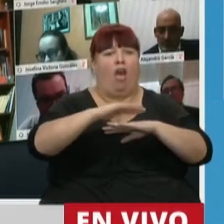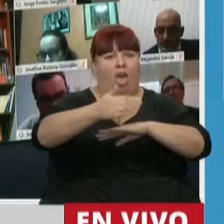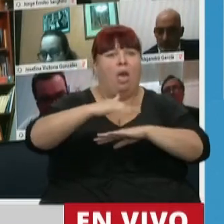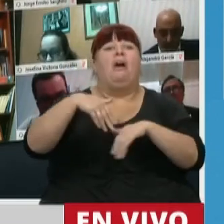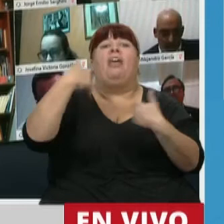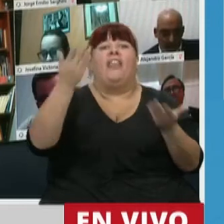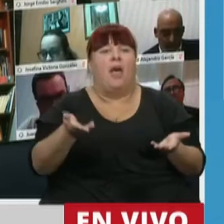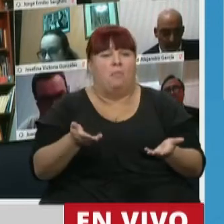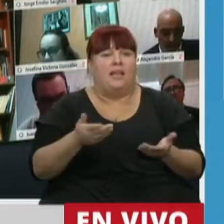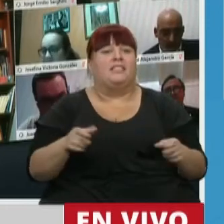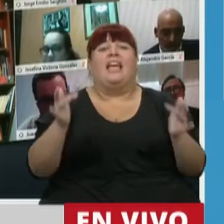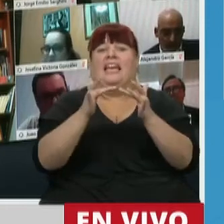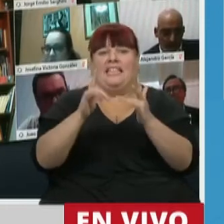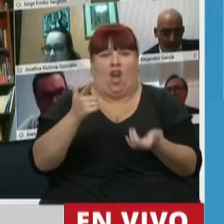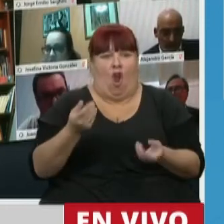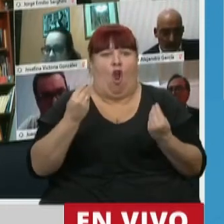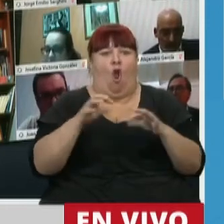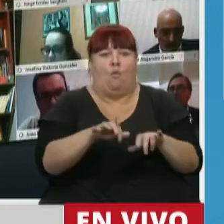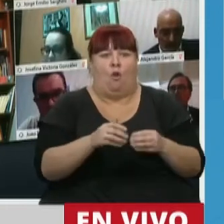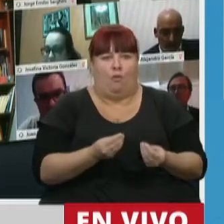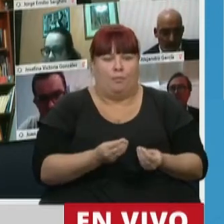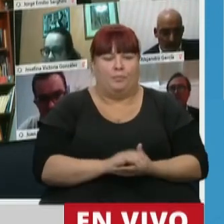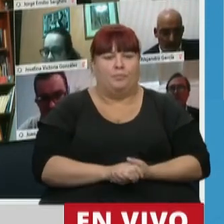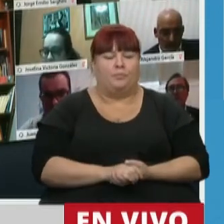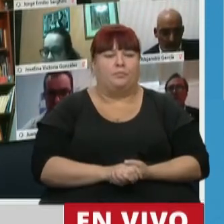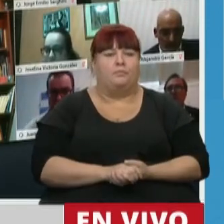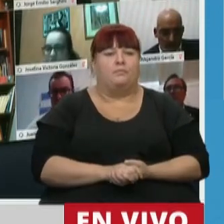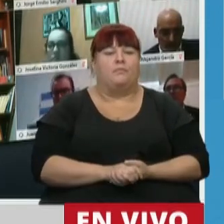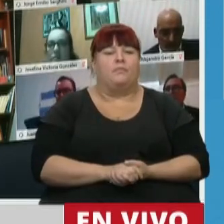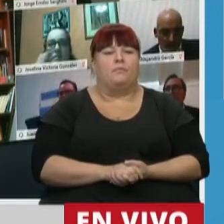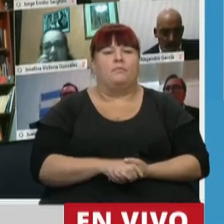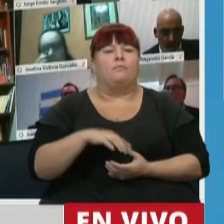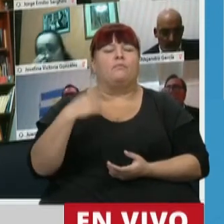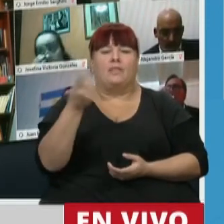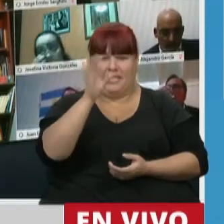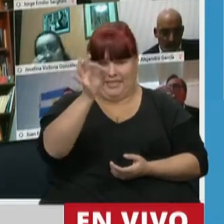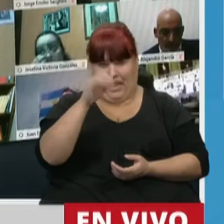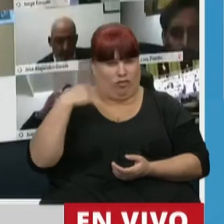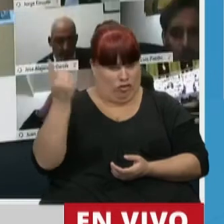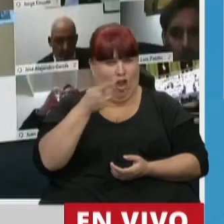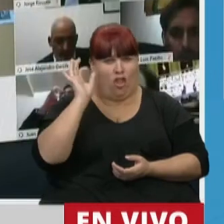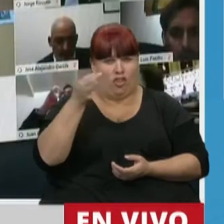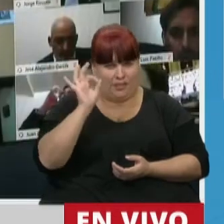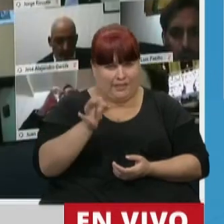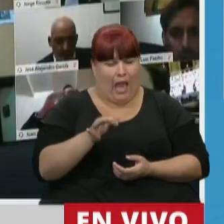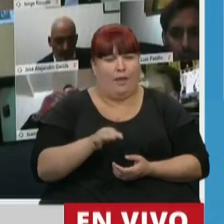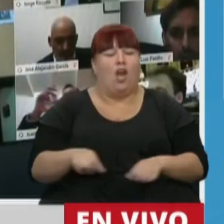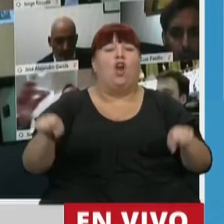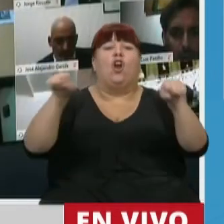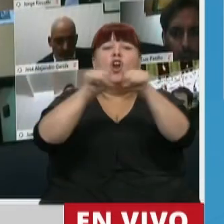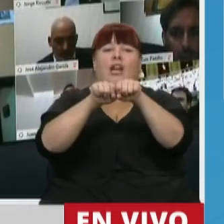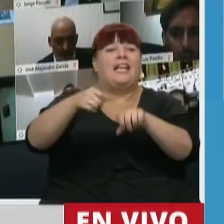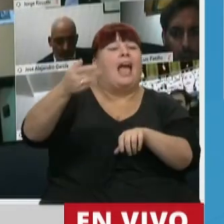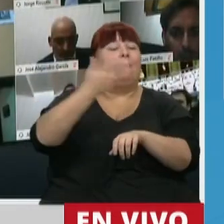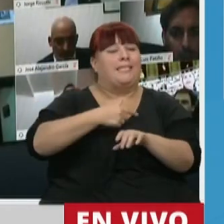pero después no tenían la red para funcionar. Como bien saben, y todos saben, que la conectividad